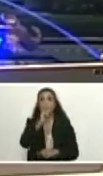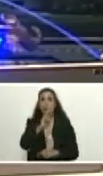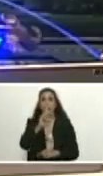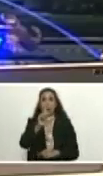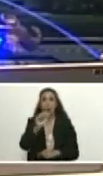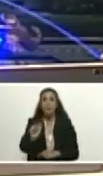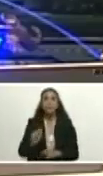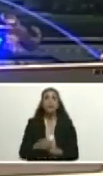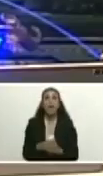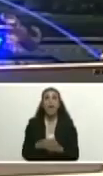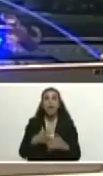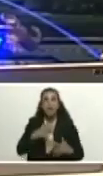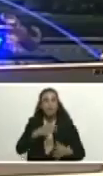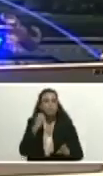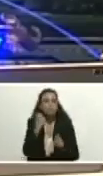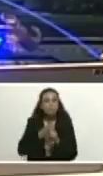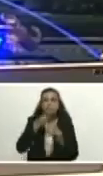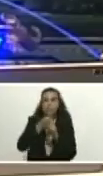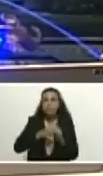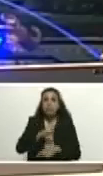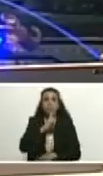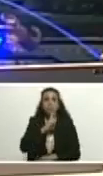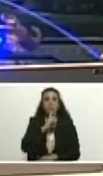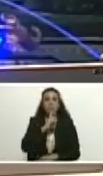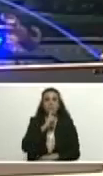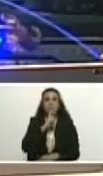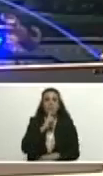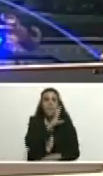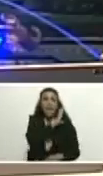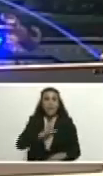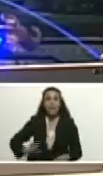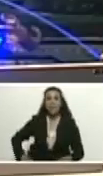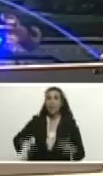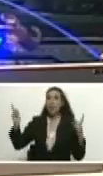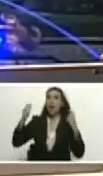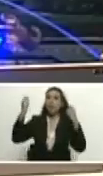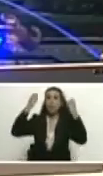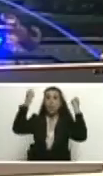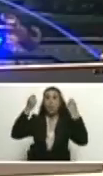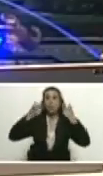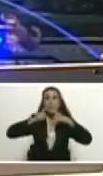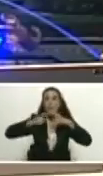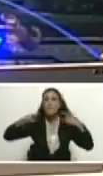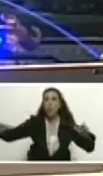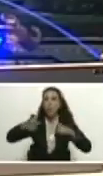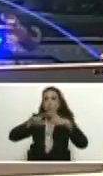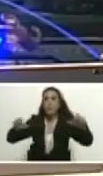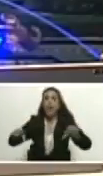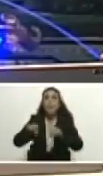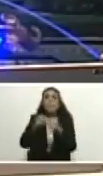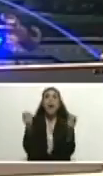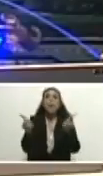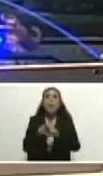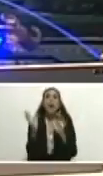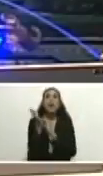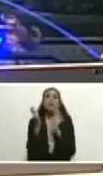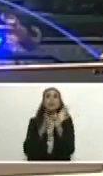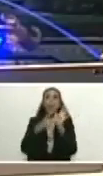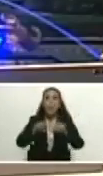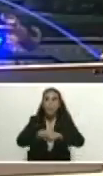luchan desde el espíritu de Cristo redentor de multiplicar panes y peces